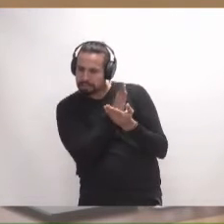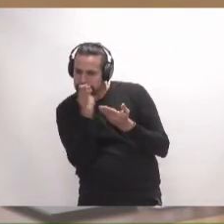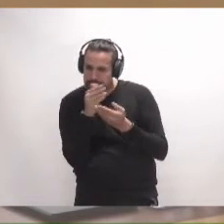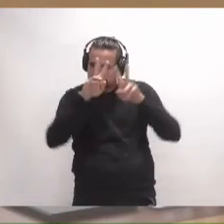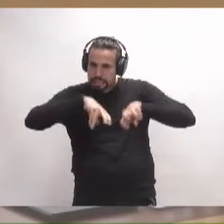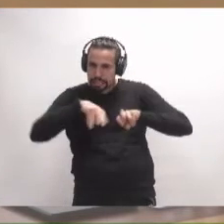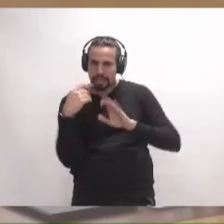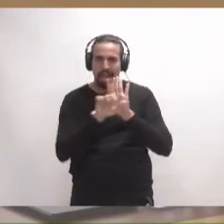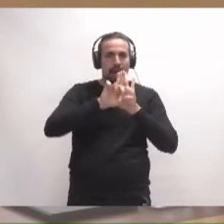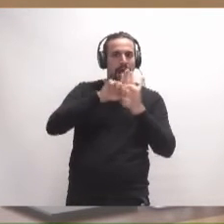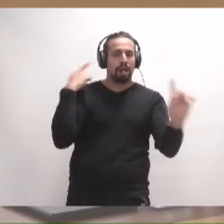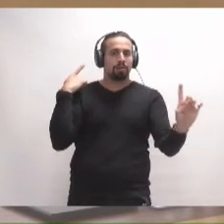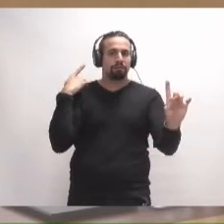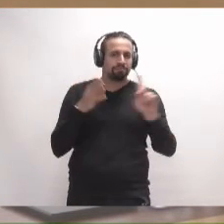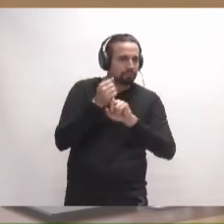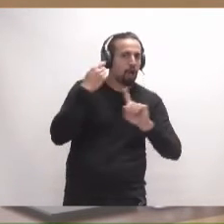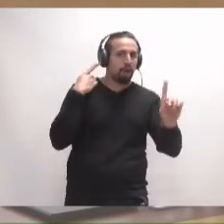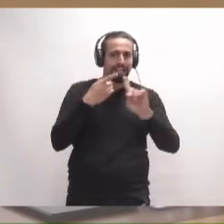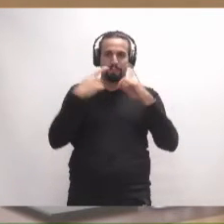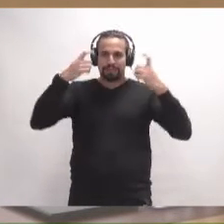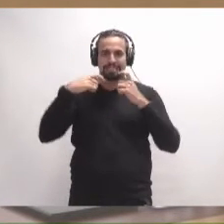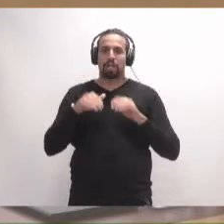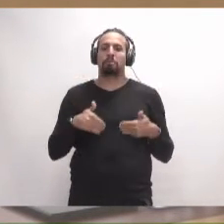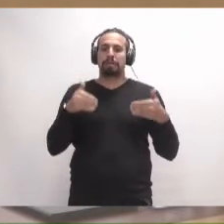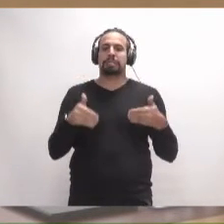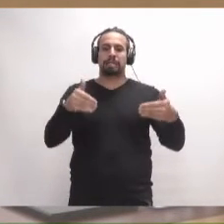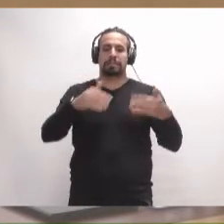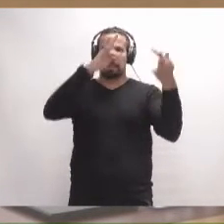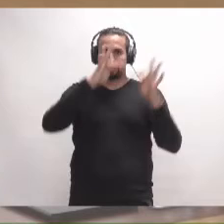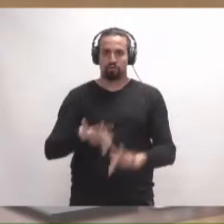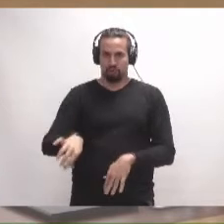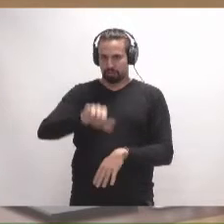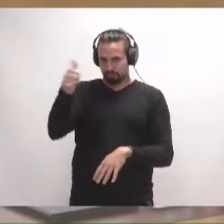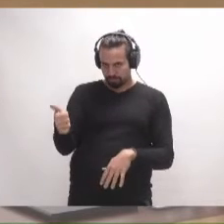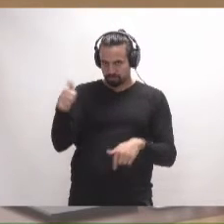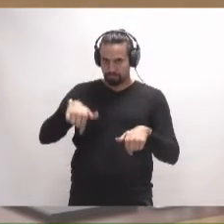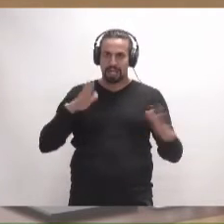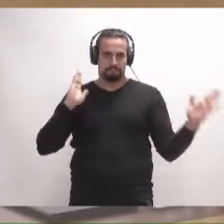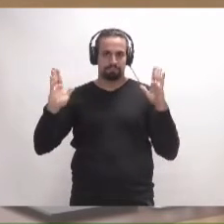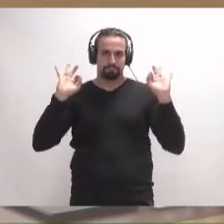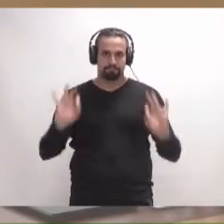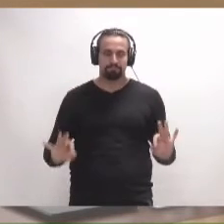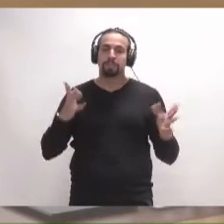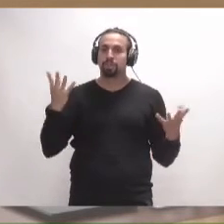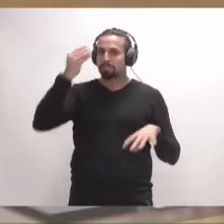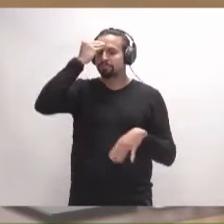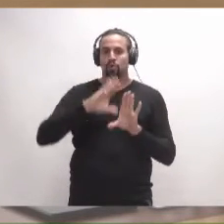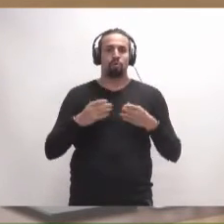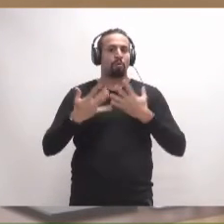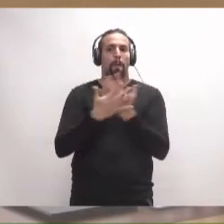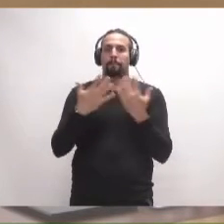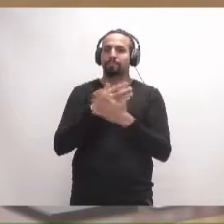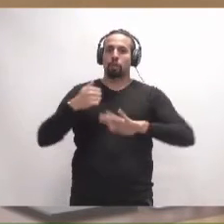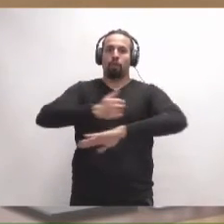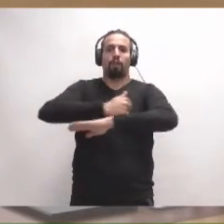para retrasar la entrada en vigor de este presupuesto. Y creemos que, desde este grupo mixto de